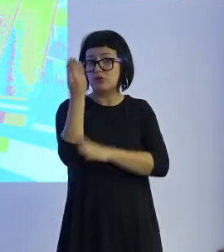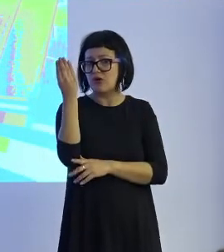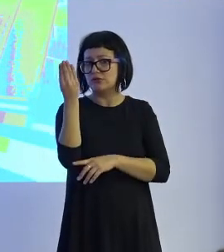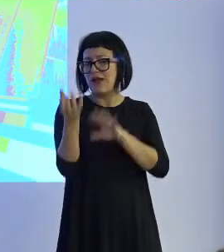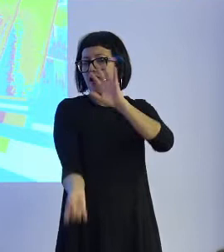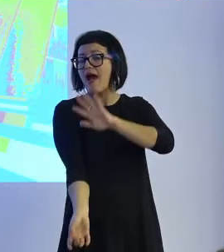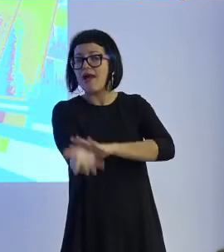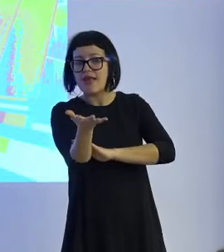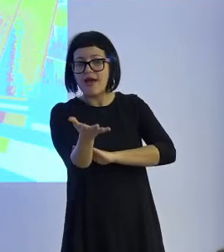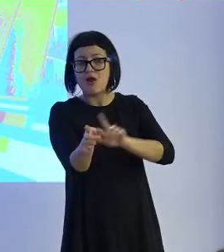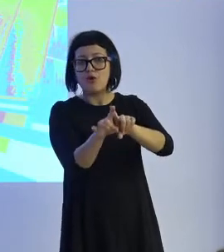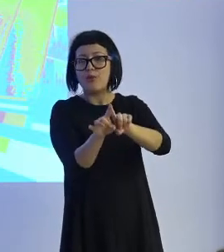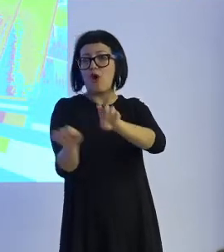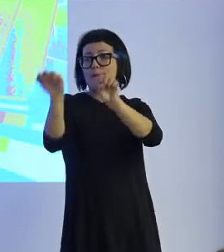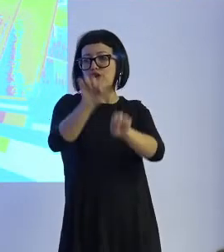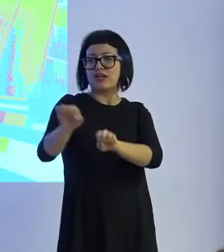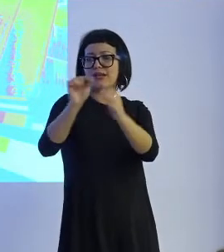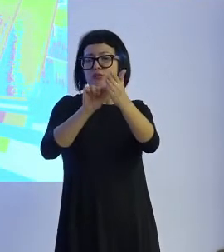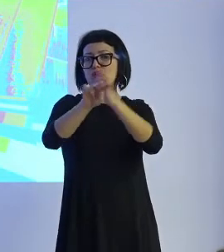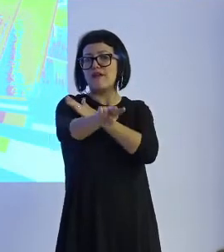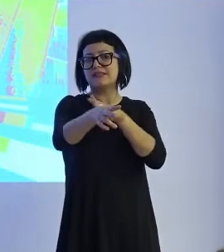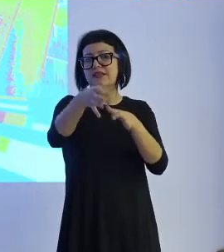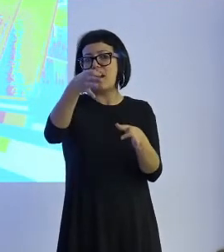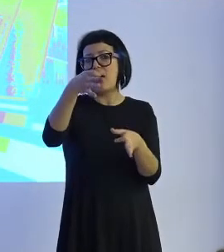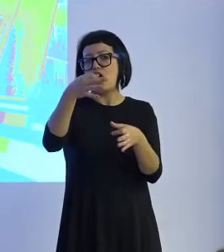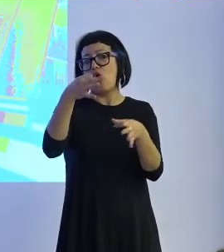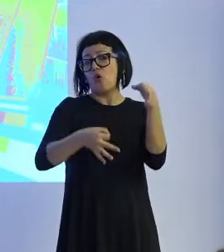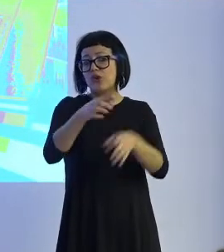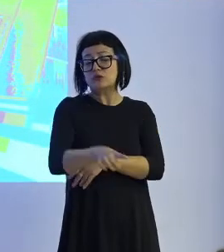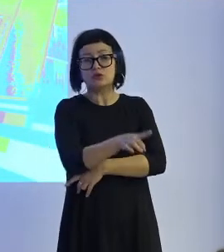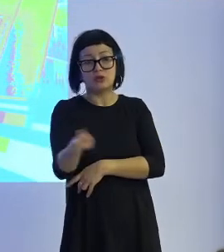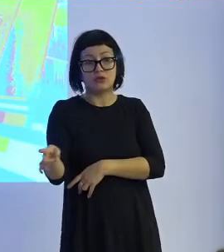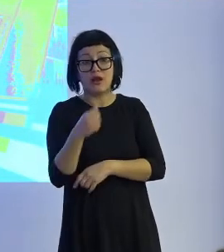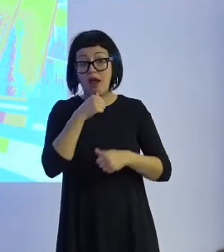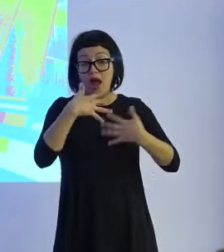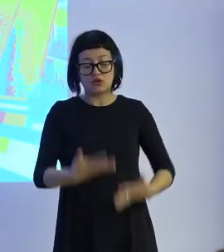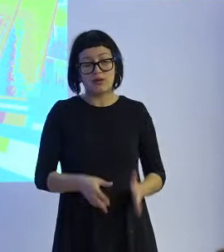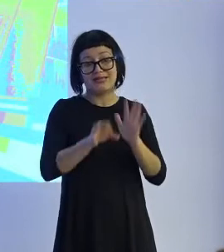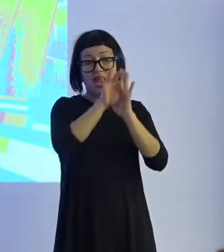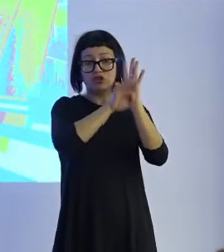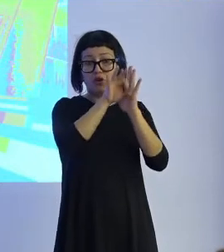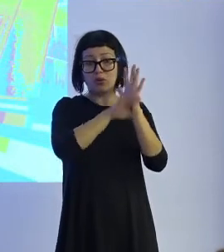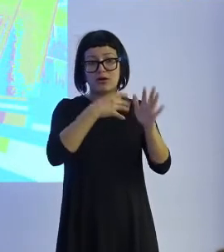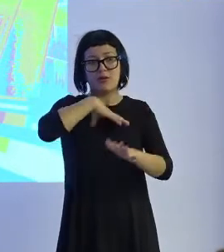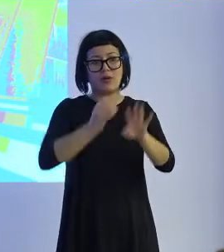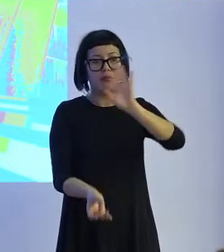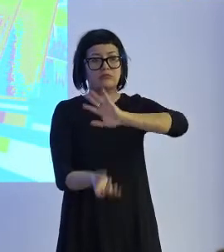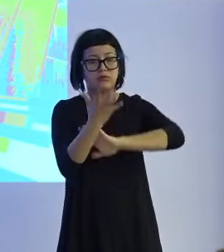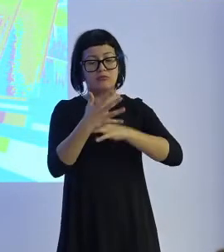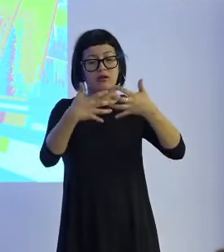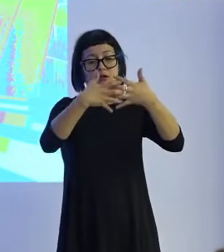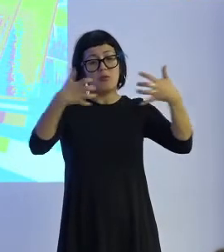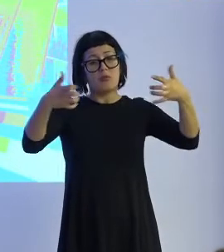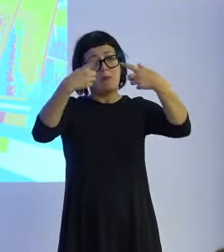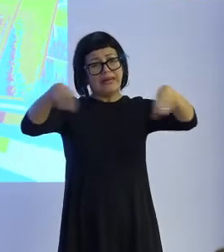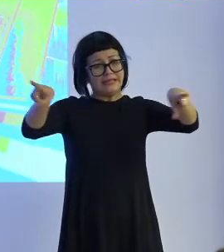ser protegidos jurídicamente? Hoy en día ya existen softwares que son capaces de generar partituras, por